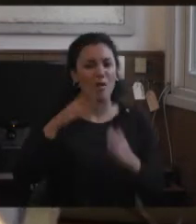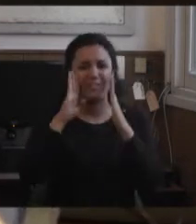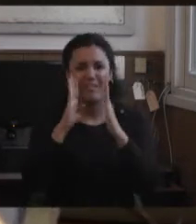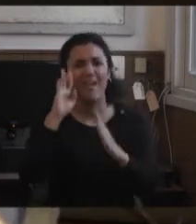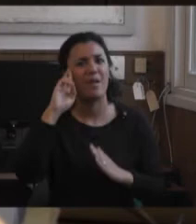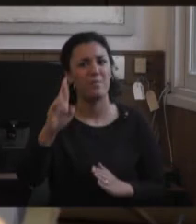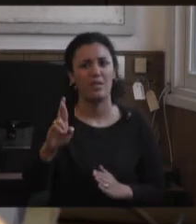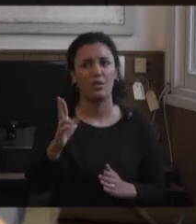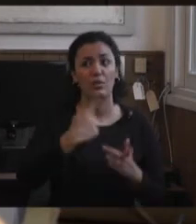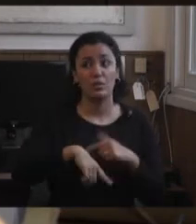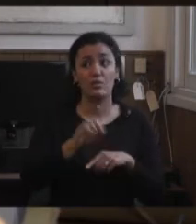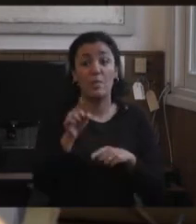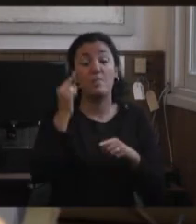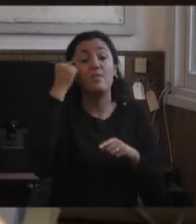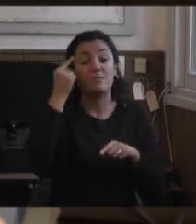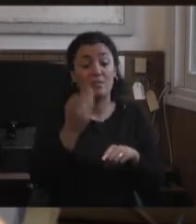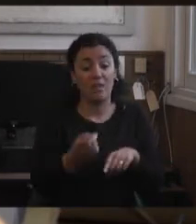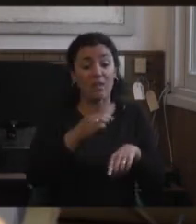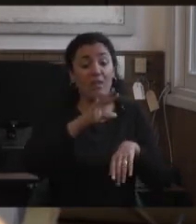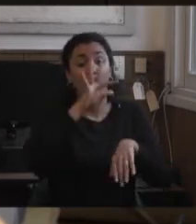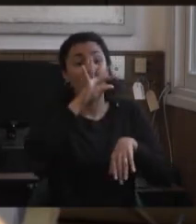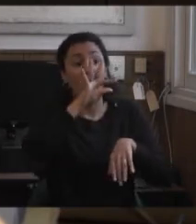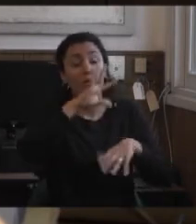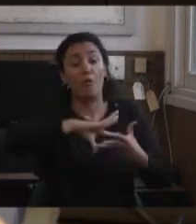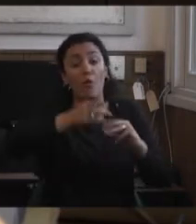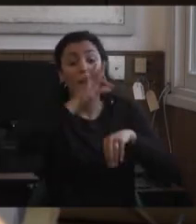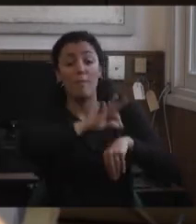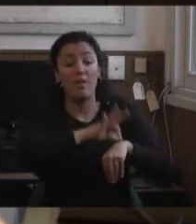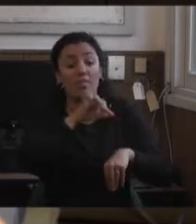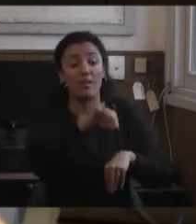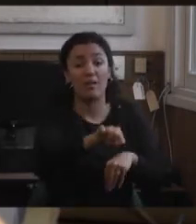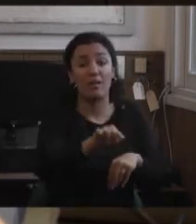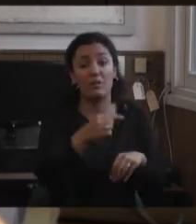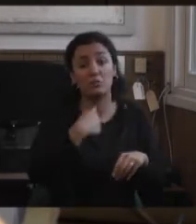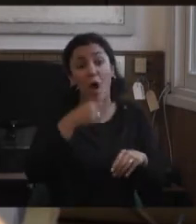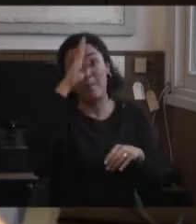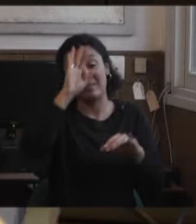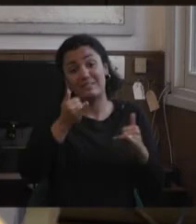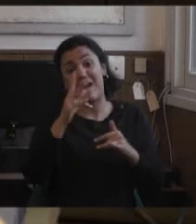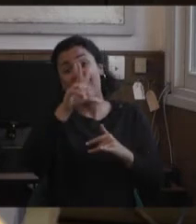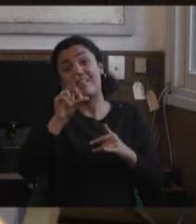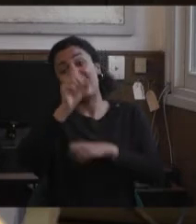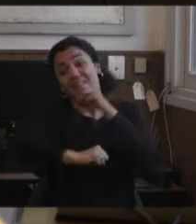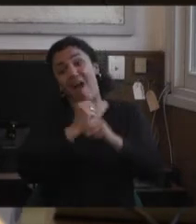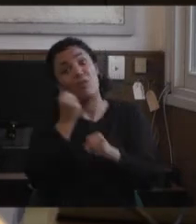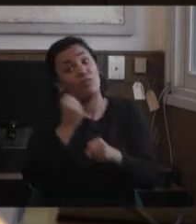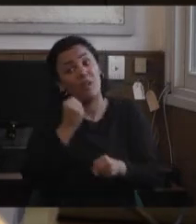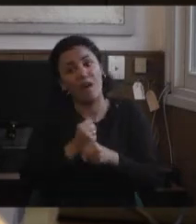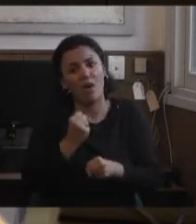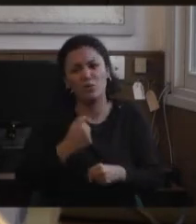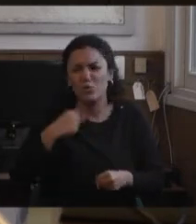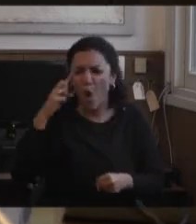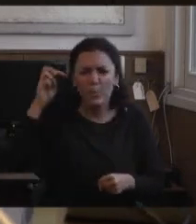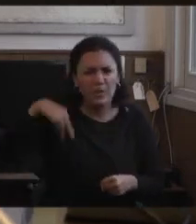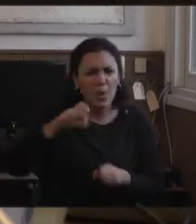médico, la imagen que pongo, que es totalmente absurda, porque si hay algo prendida en estos 30 años, es quién es uno para opinar sobre